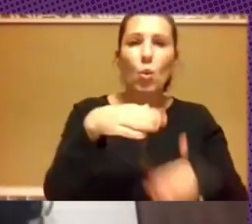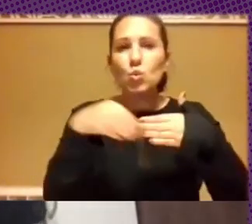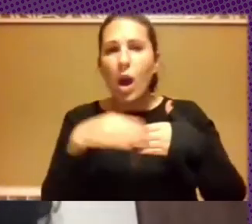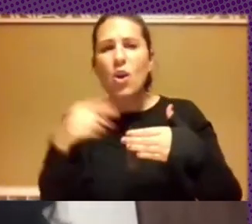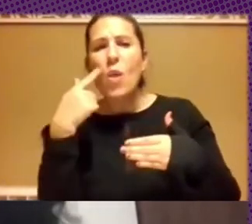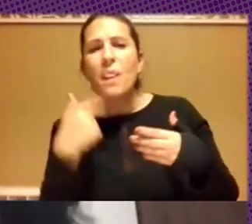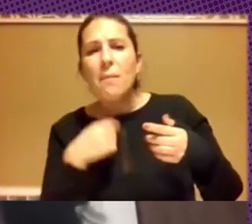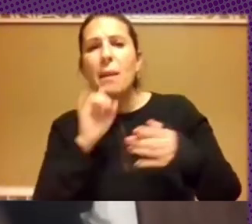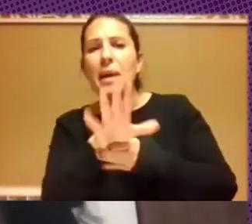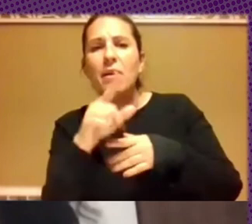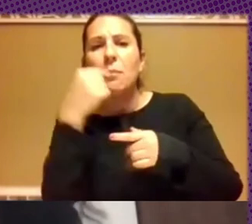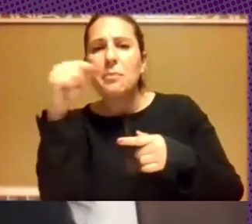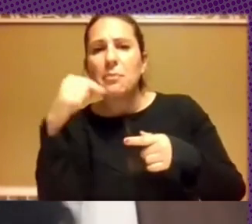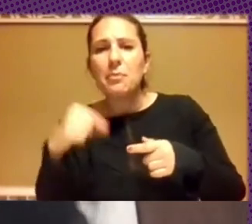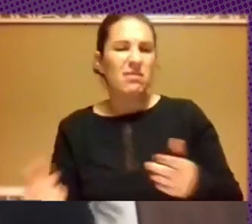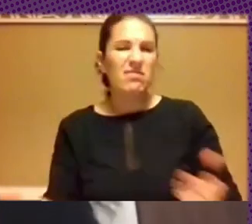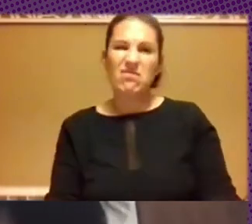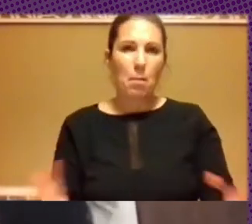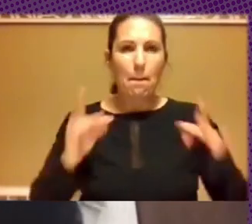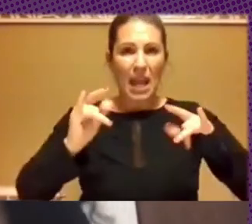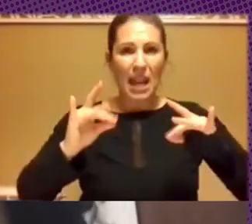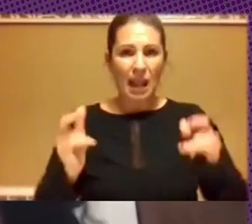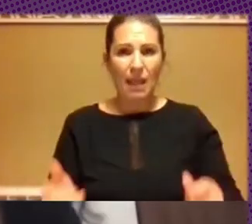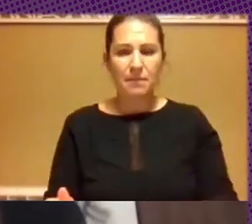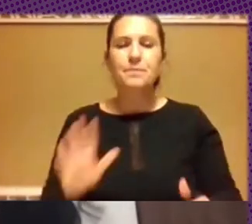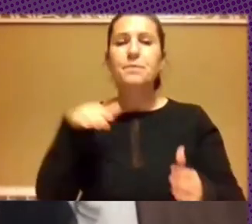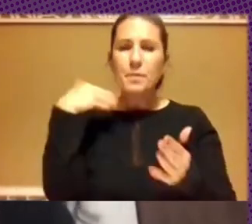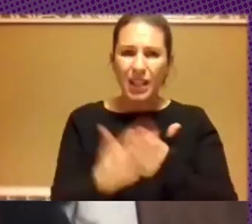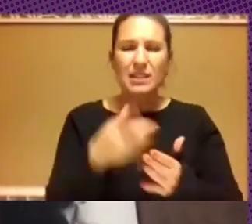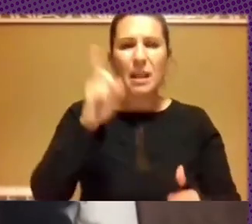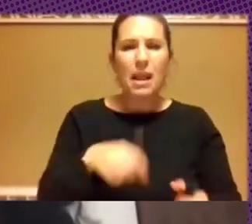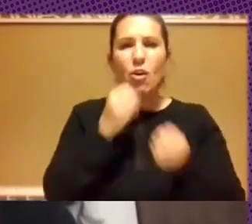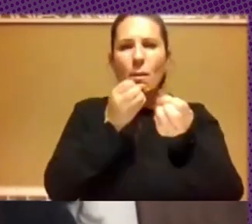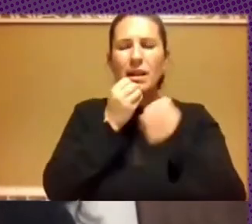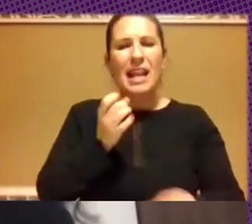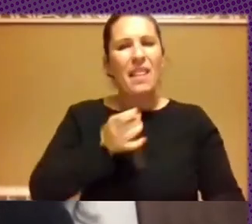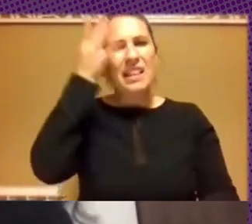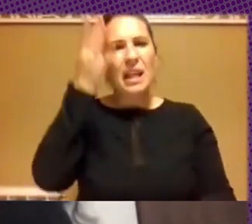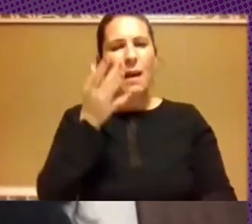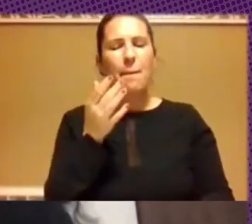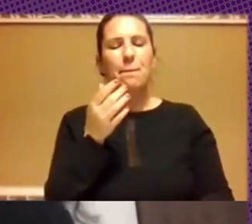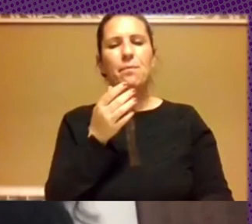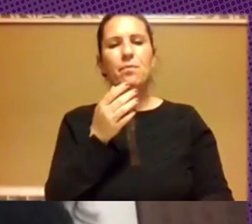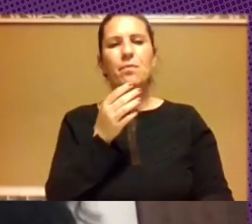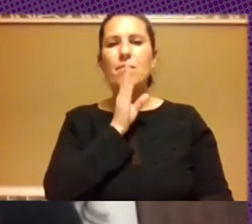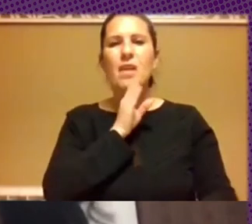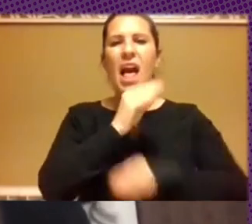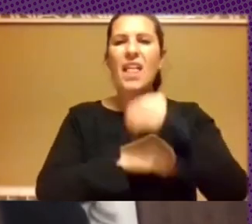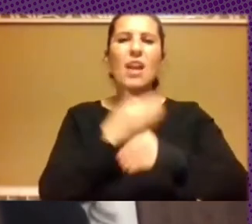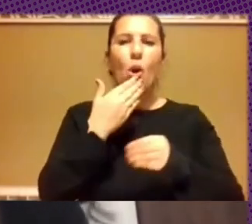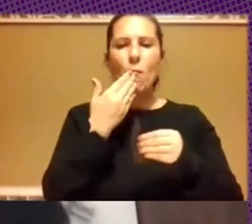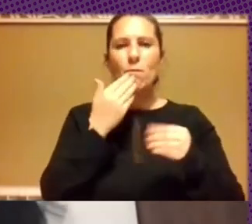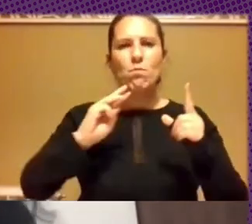o incluso decían se llegaba a comentar la iniciativa de hacer como portales de